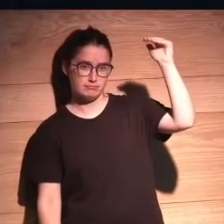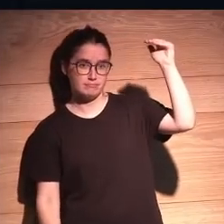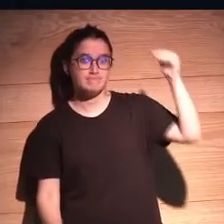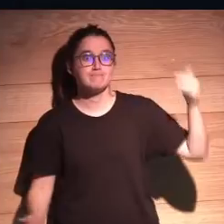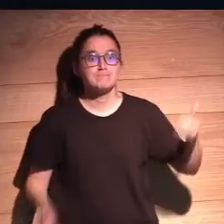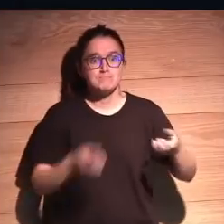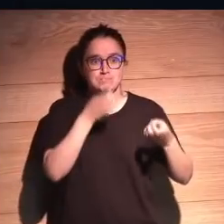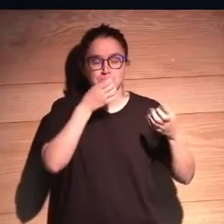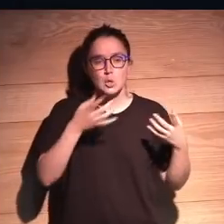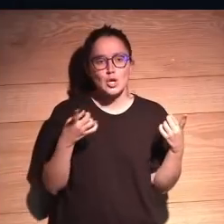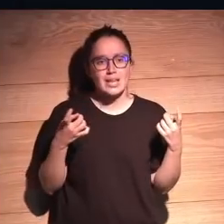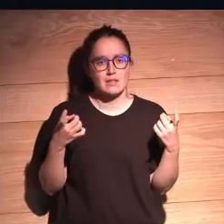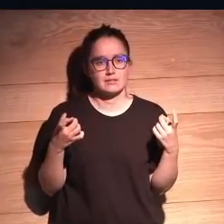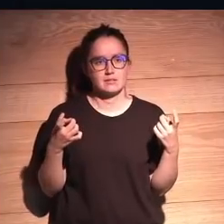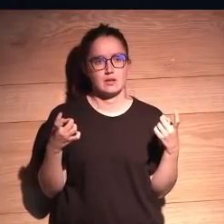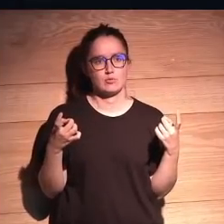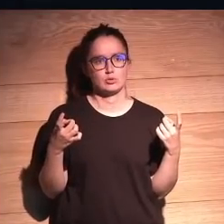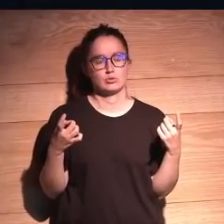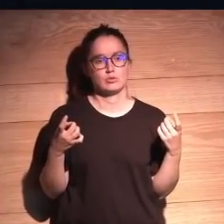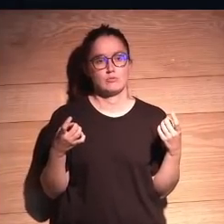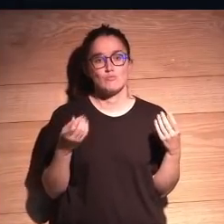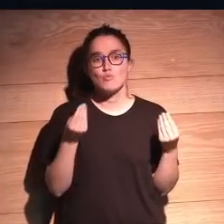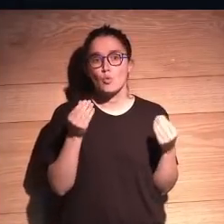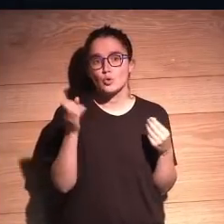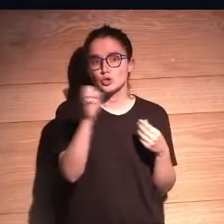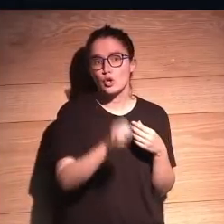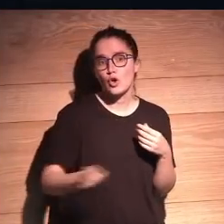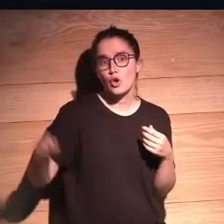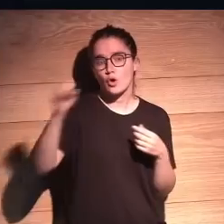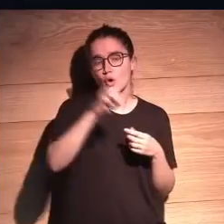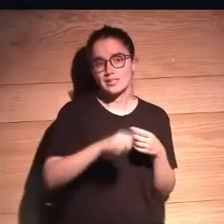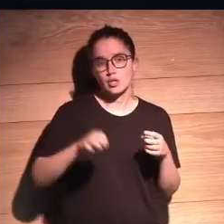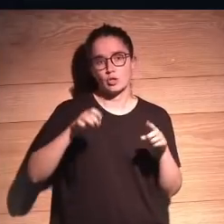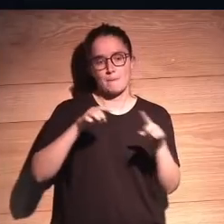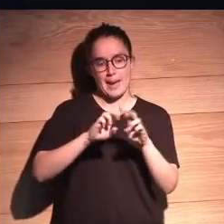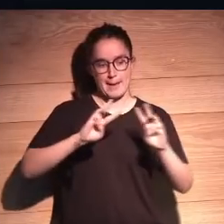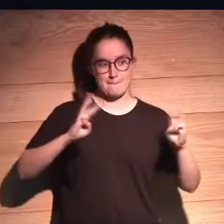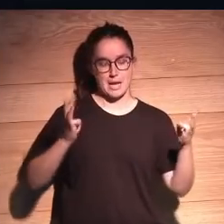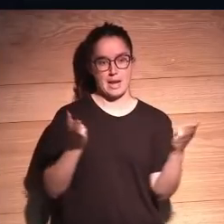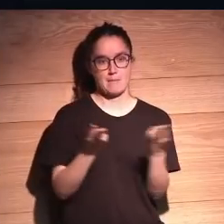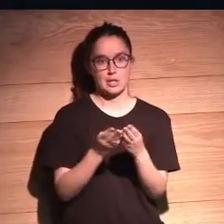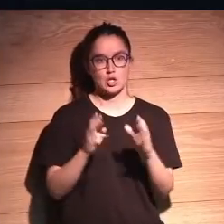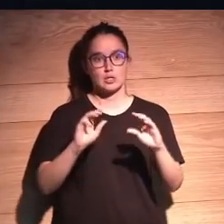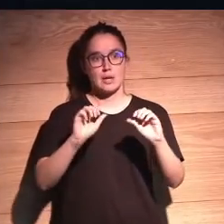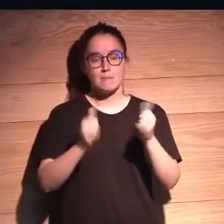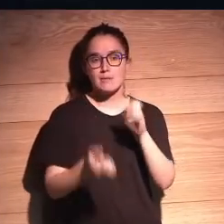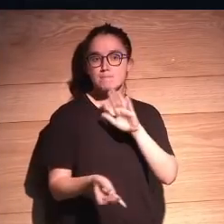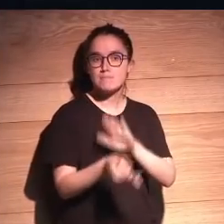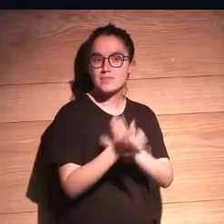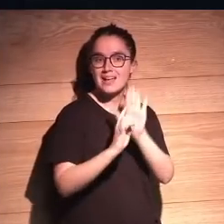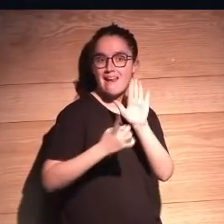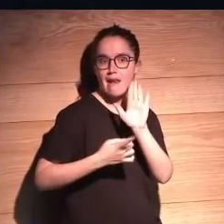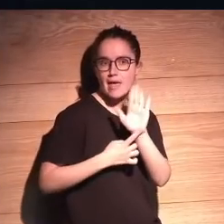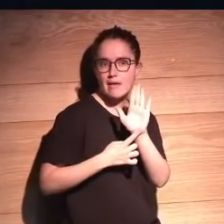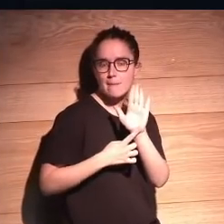Y bueno, necesitamos muchas décadas para que los parlamentos empiecen a legislar en favor